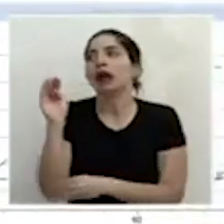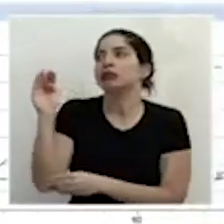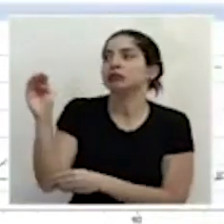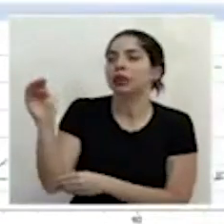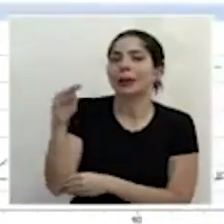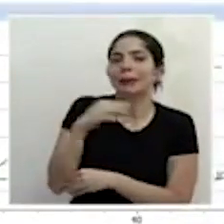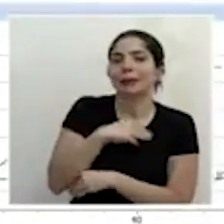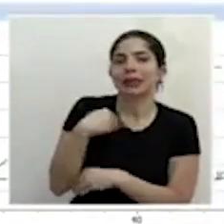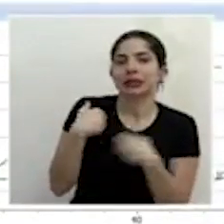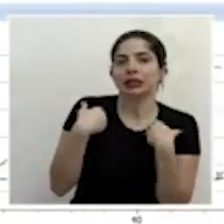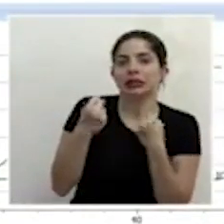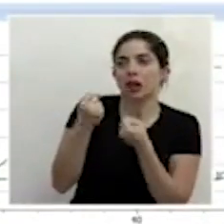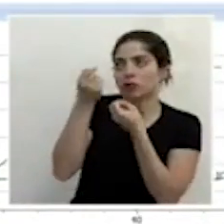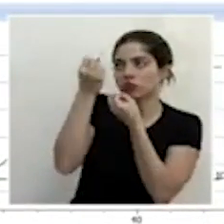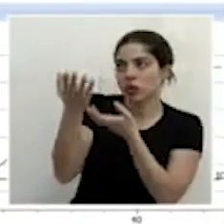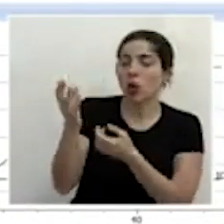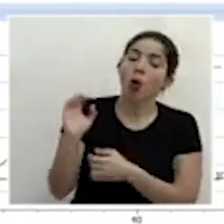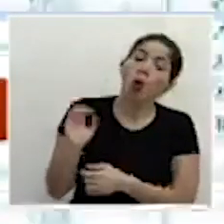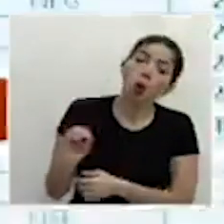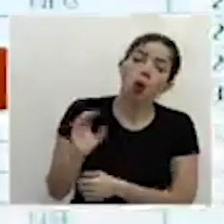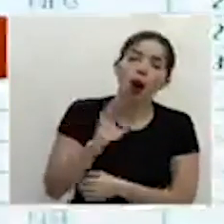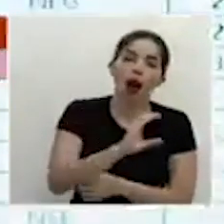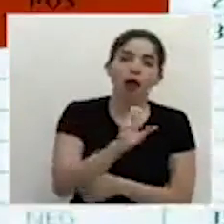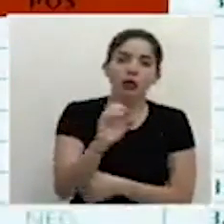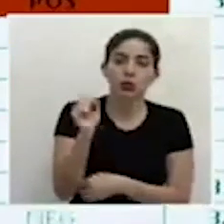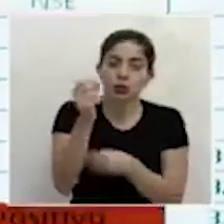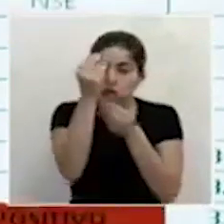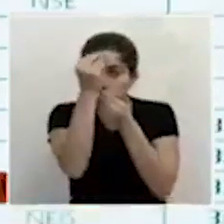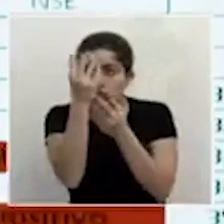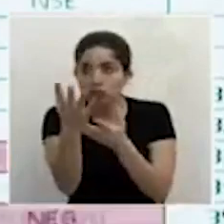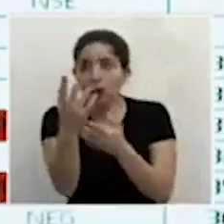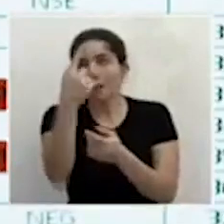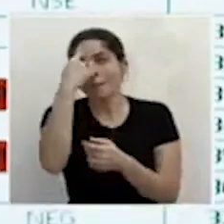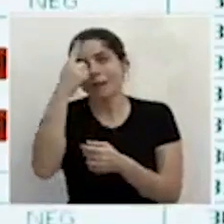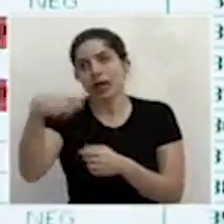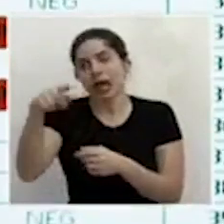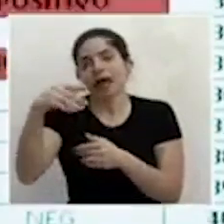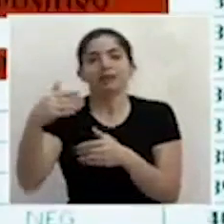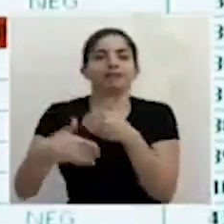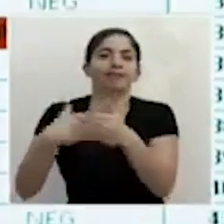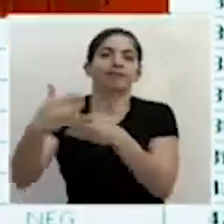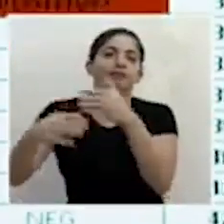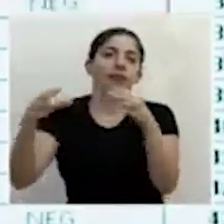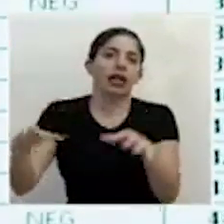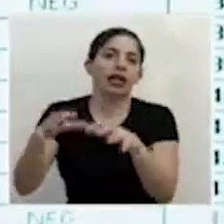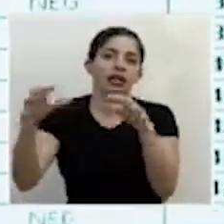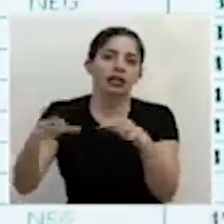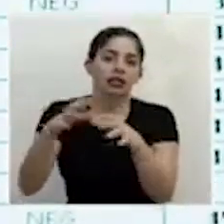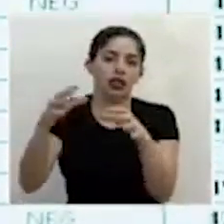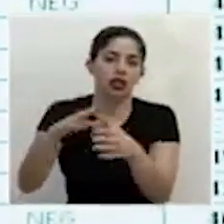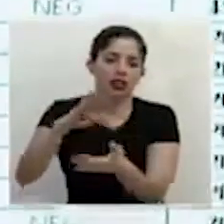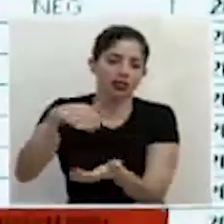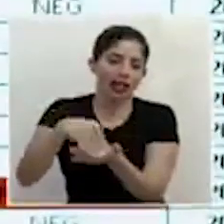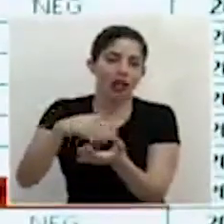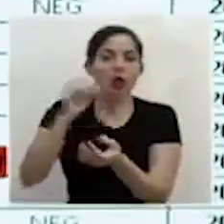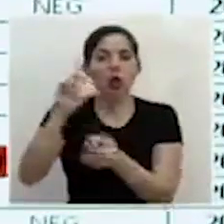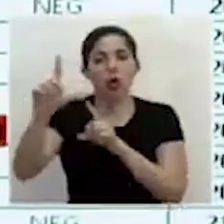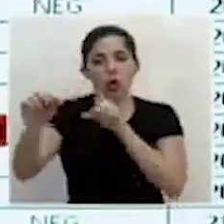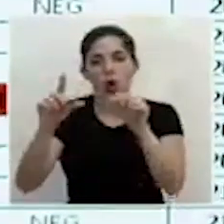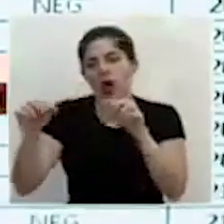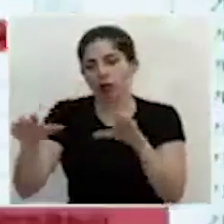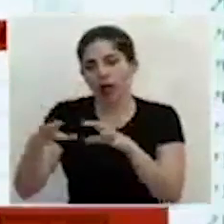de Salud o a la Caja Costarricense de Seguro Social para las acciones que correspondan a nivel central o local.